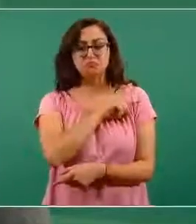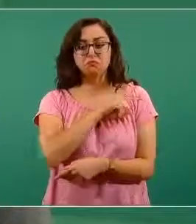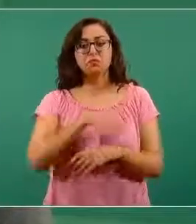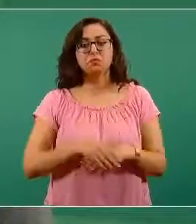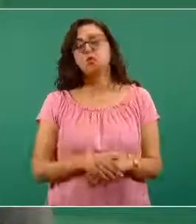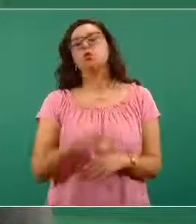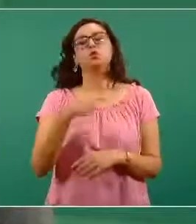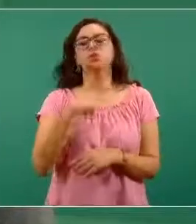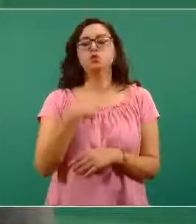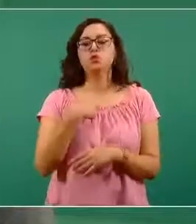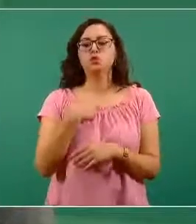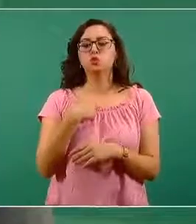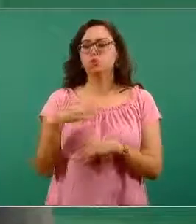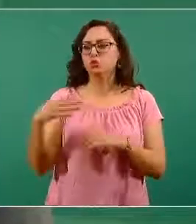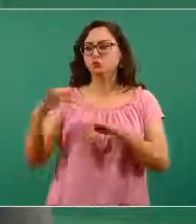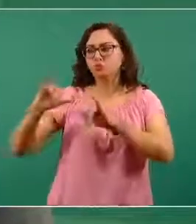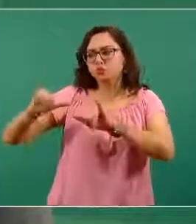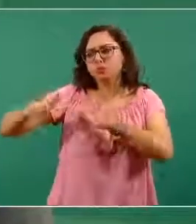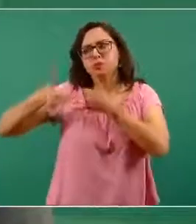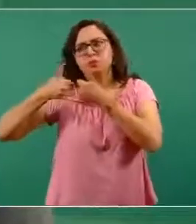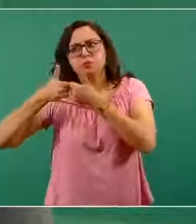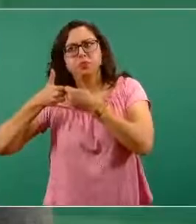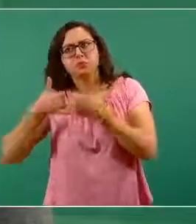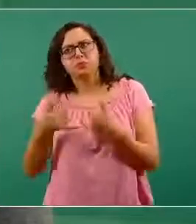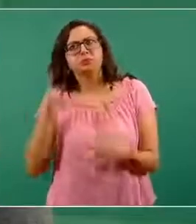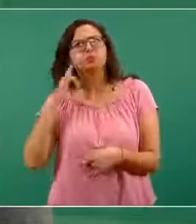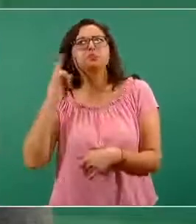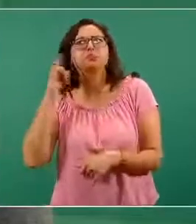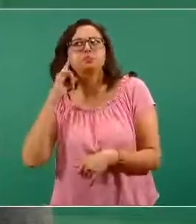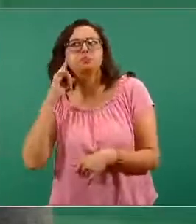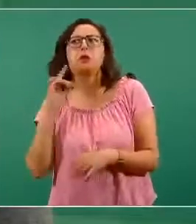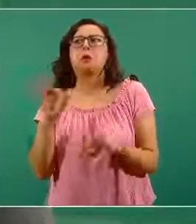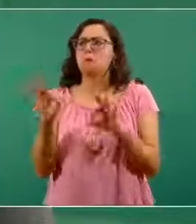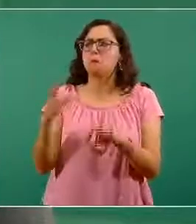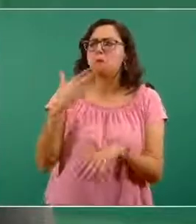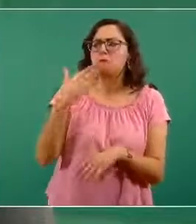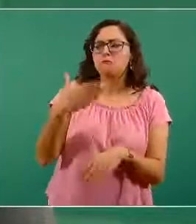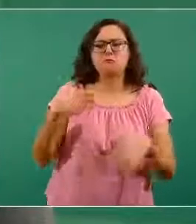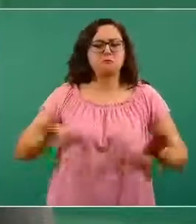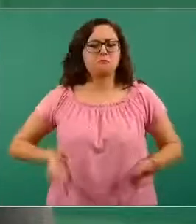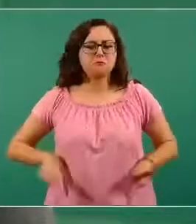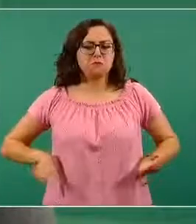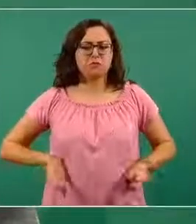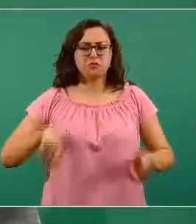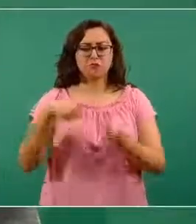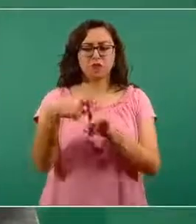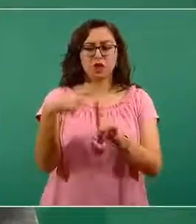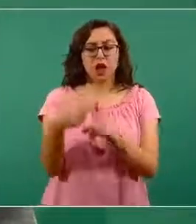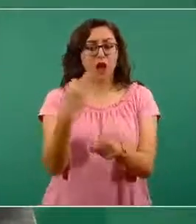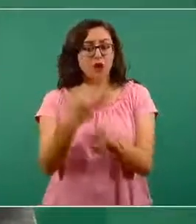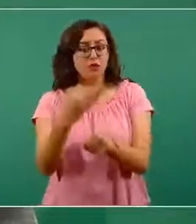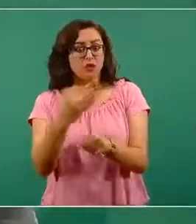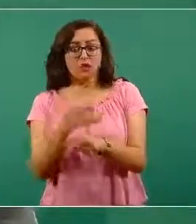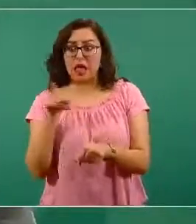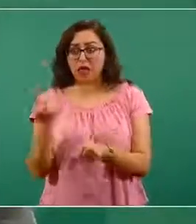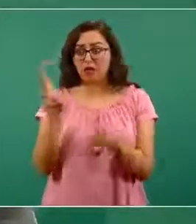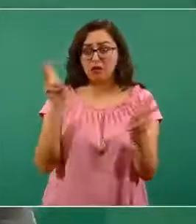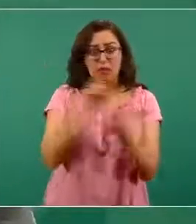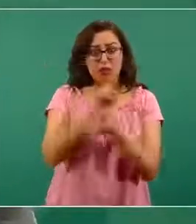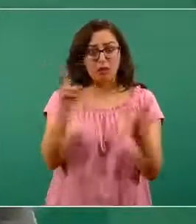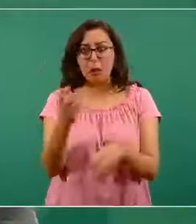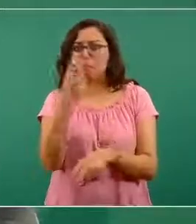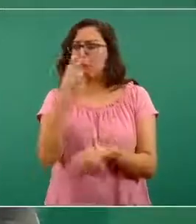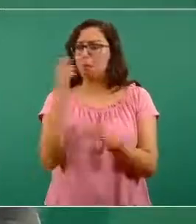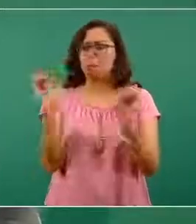buen ánimo, sin necesidad de oxígeno suplementario, en recuperación en su